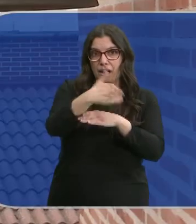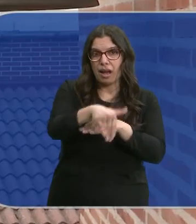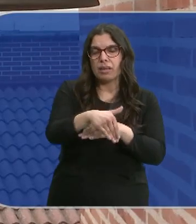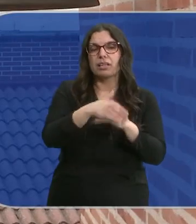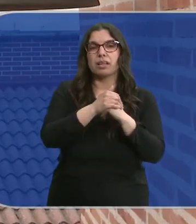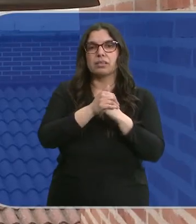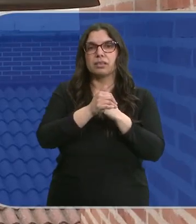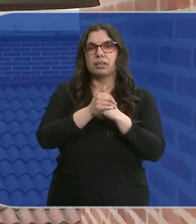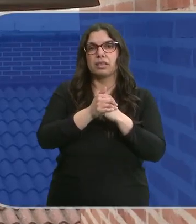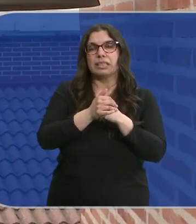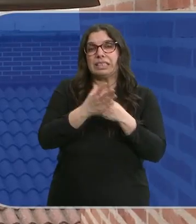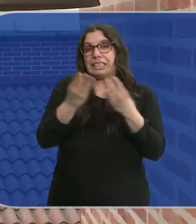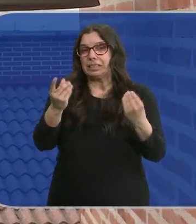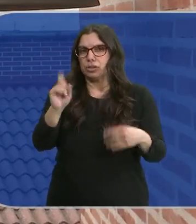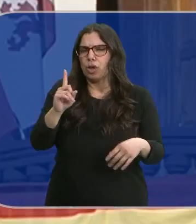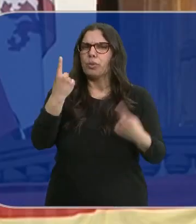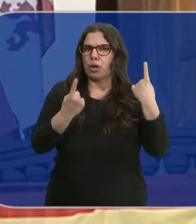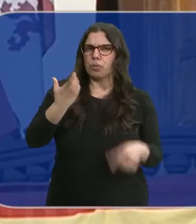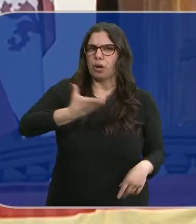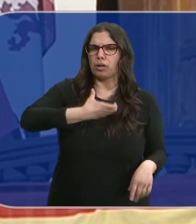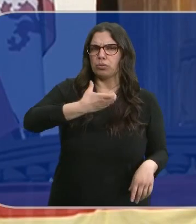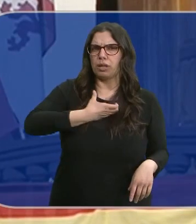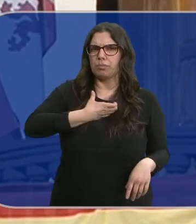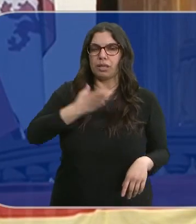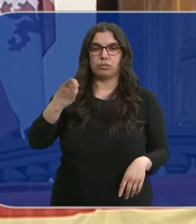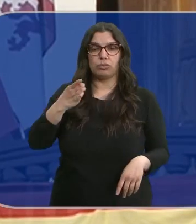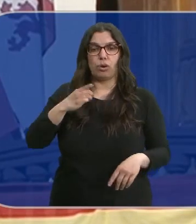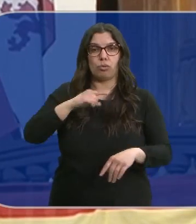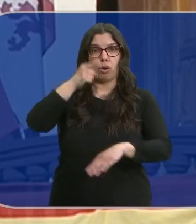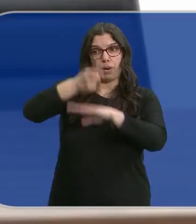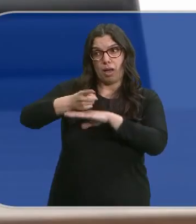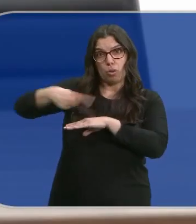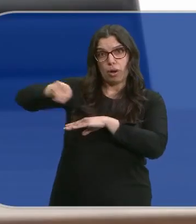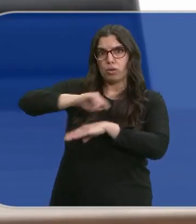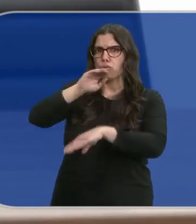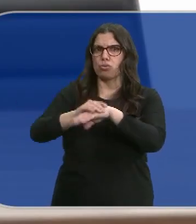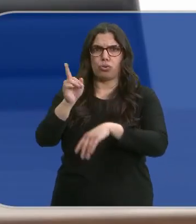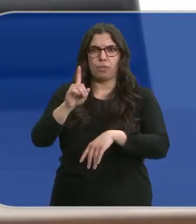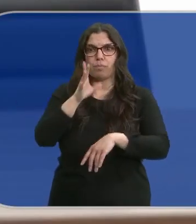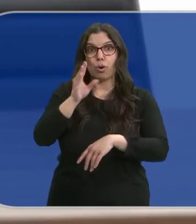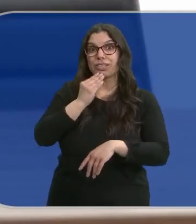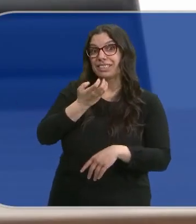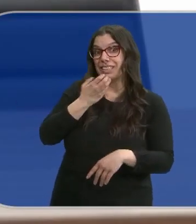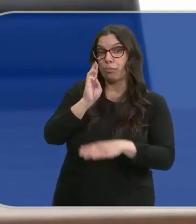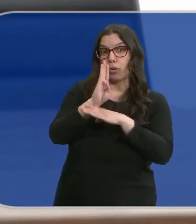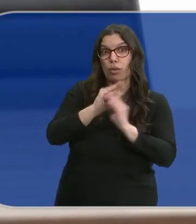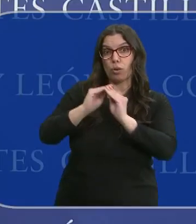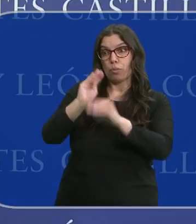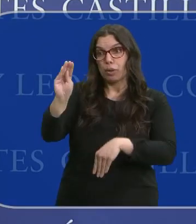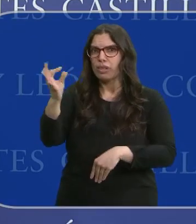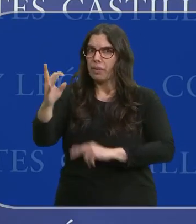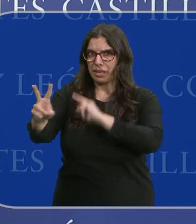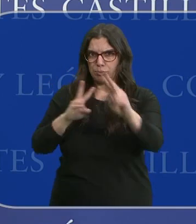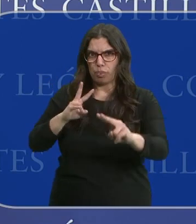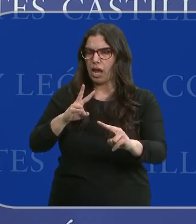calles. No han sido muchos, pero sigue habiendo ayuntamientos que no cumplen con su obligación de responder al Procurador del Común.